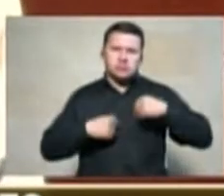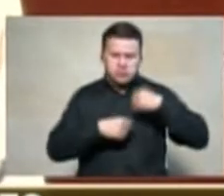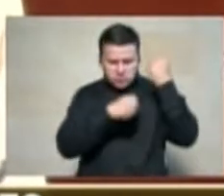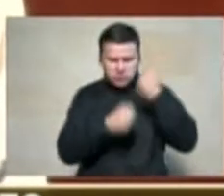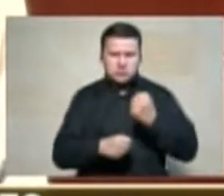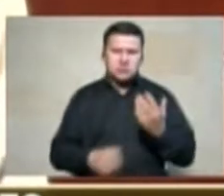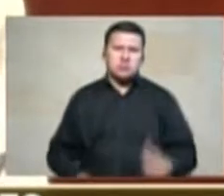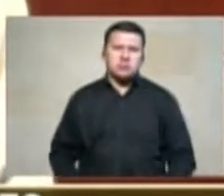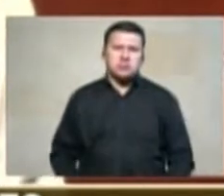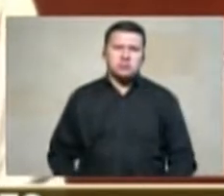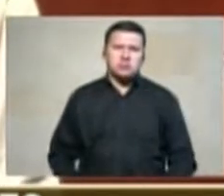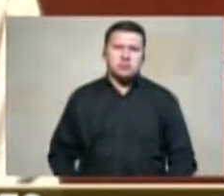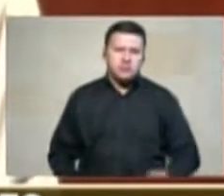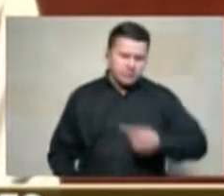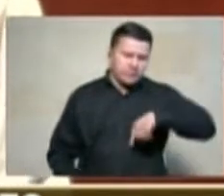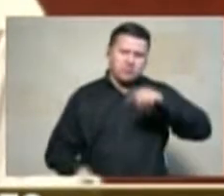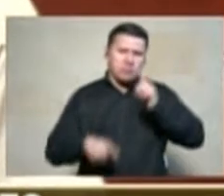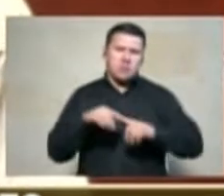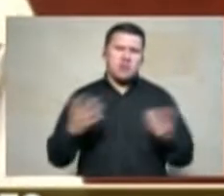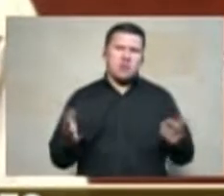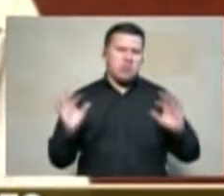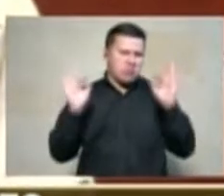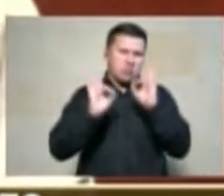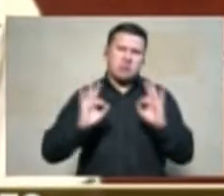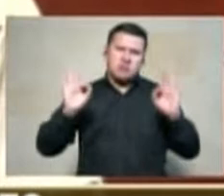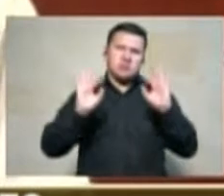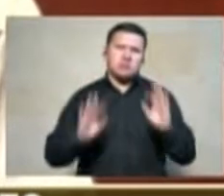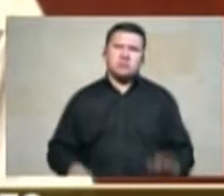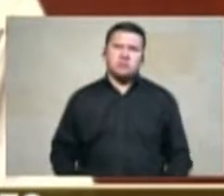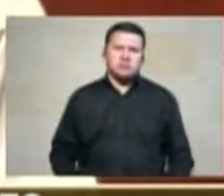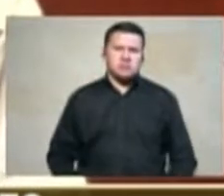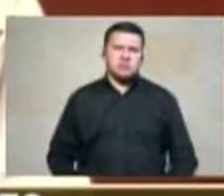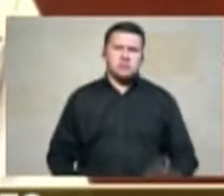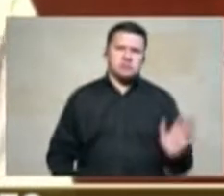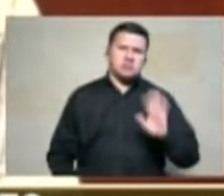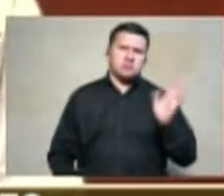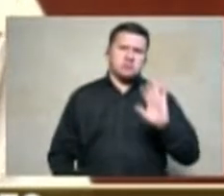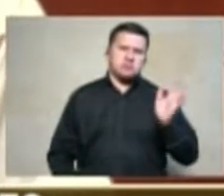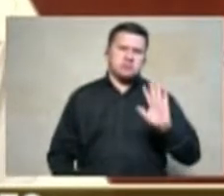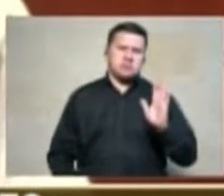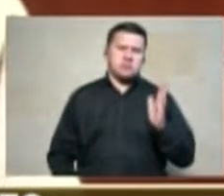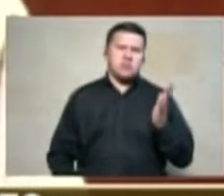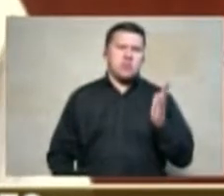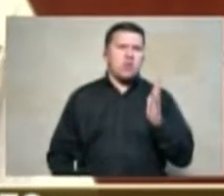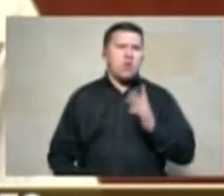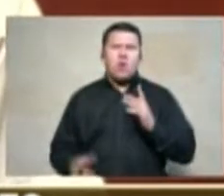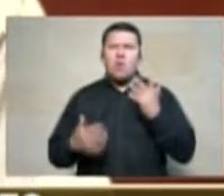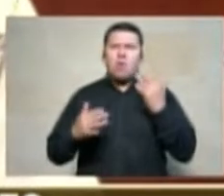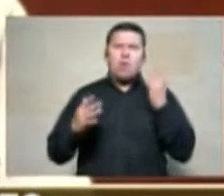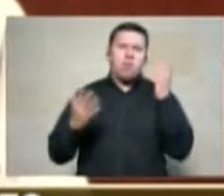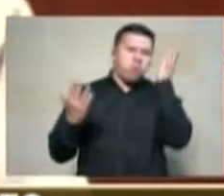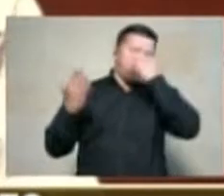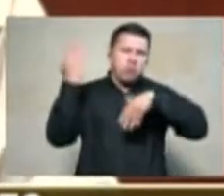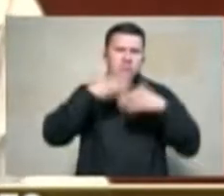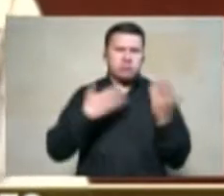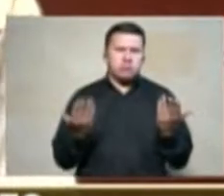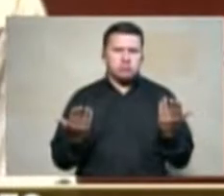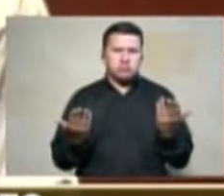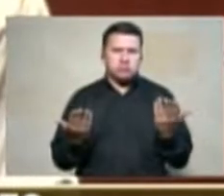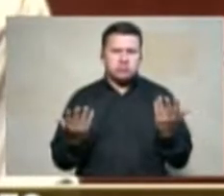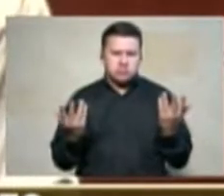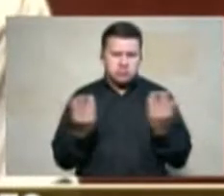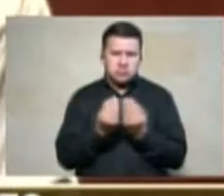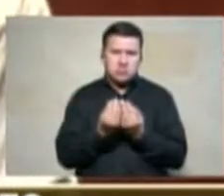patrimonio y nosotros en ningún momento utilicemos ningún arma de juego ningún grupo ilegal para obtener esos